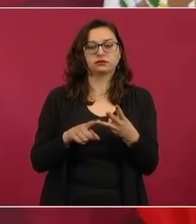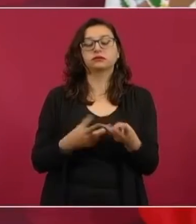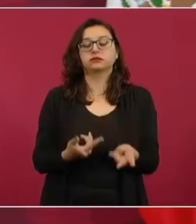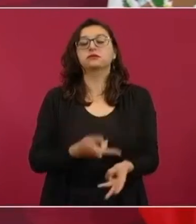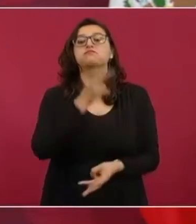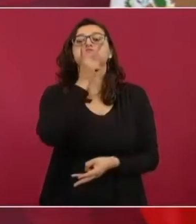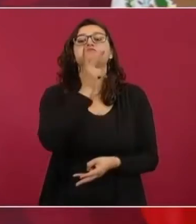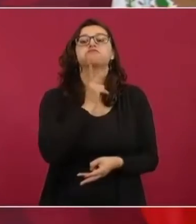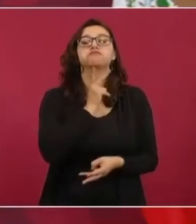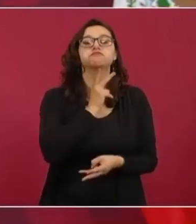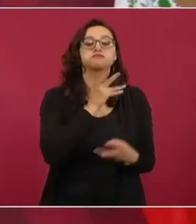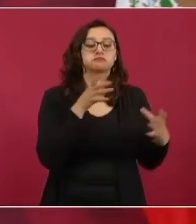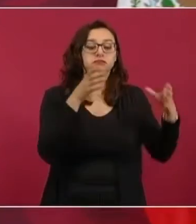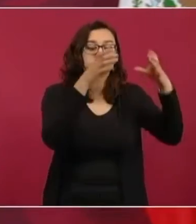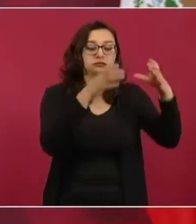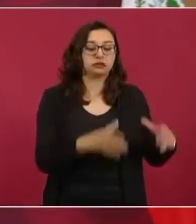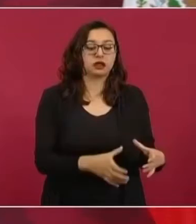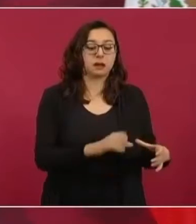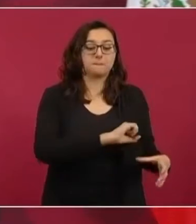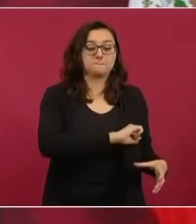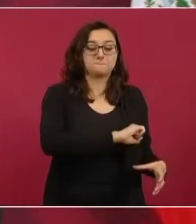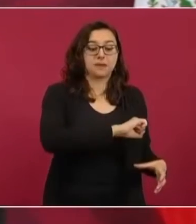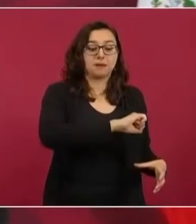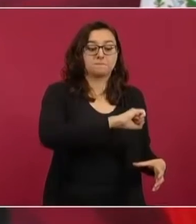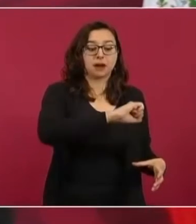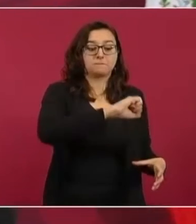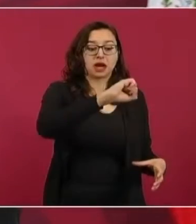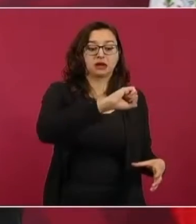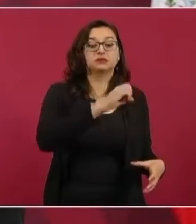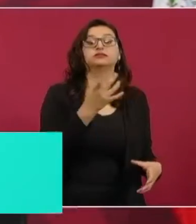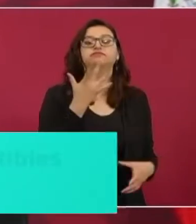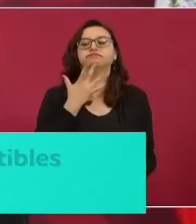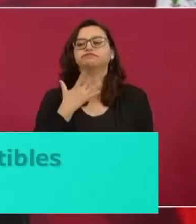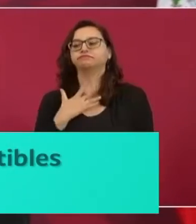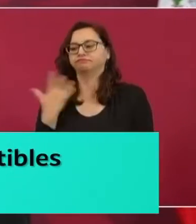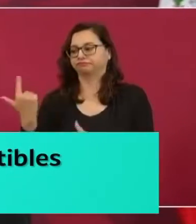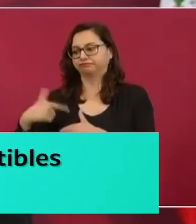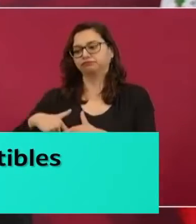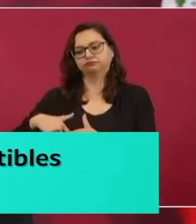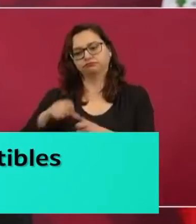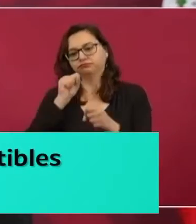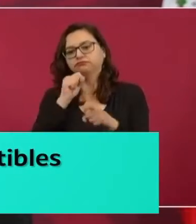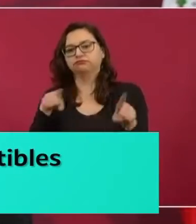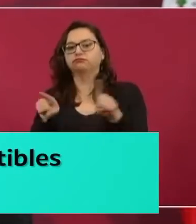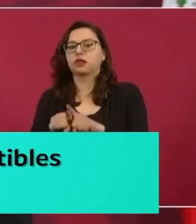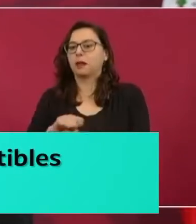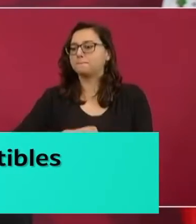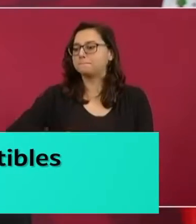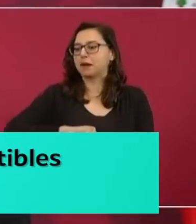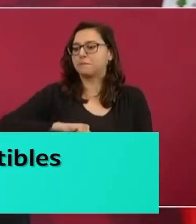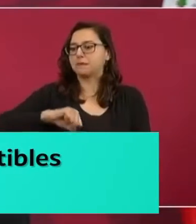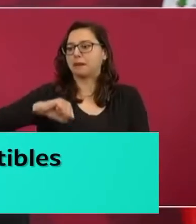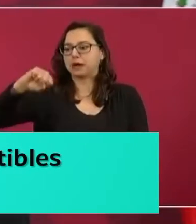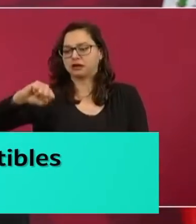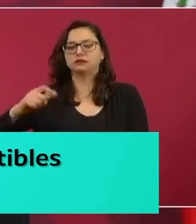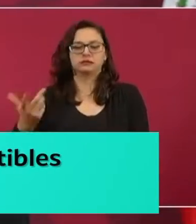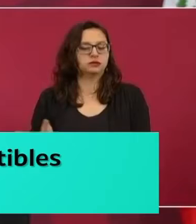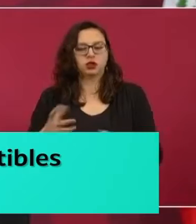y nosotros podemos sostener